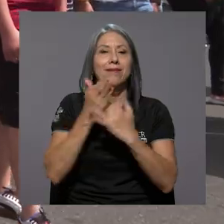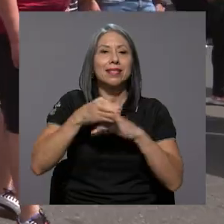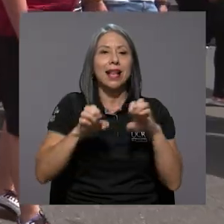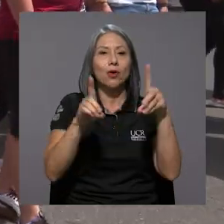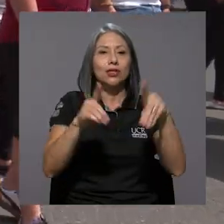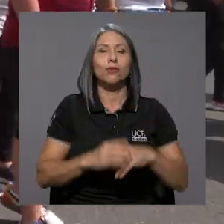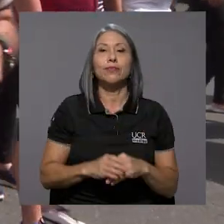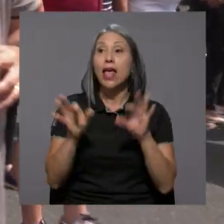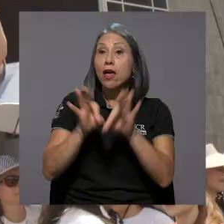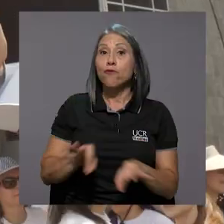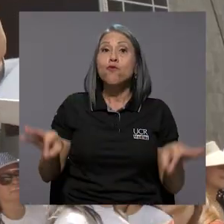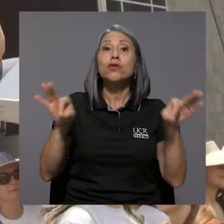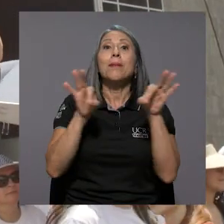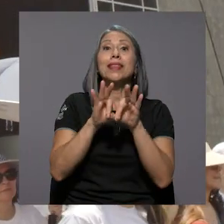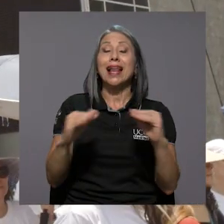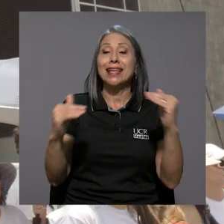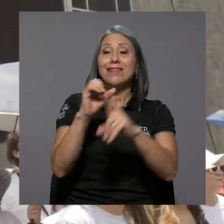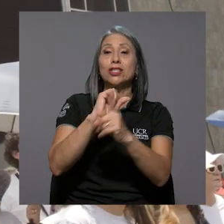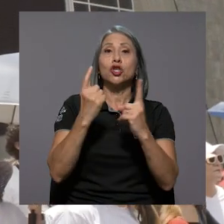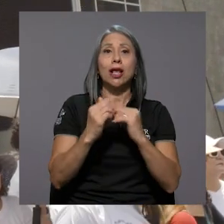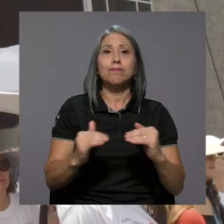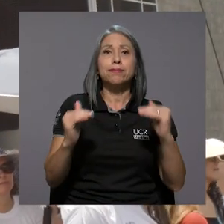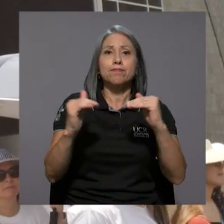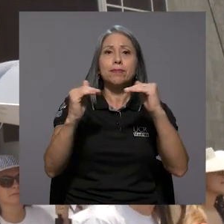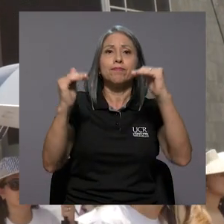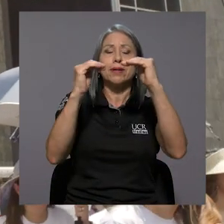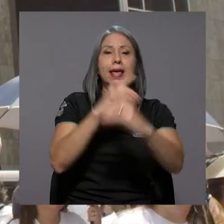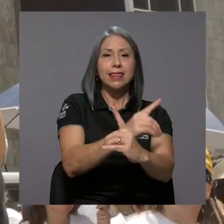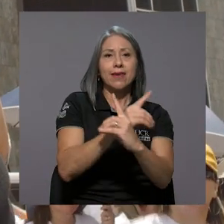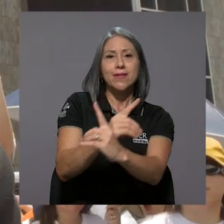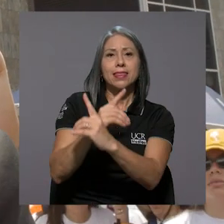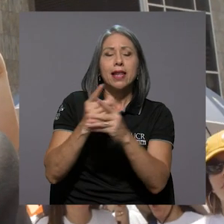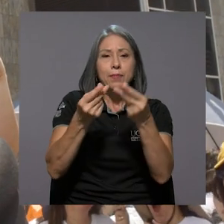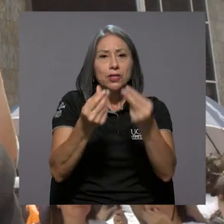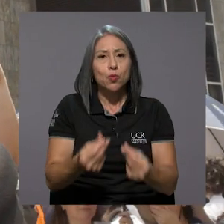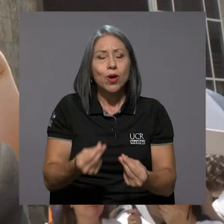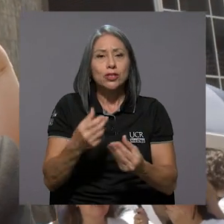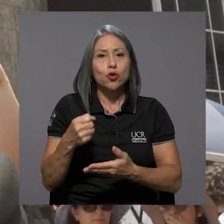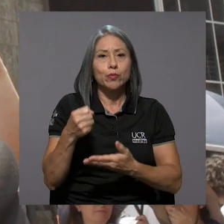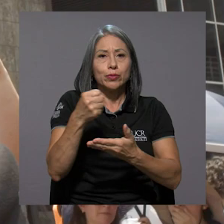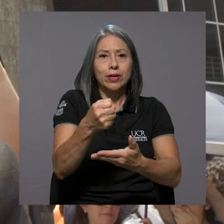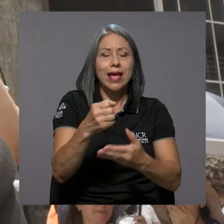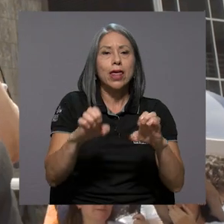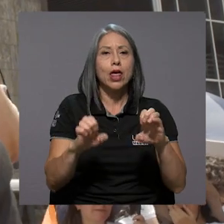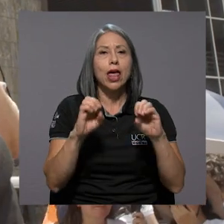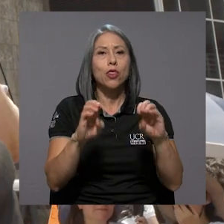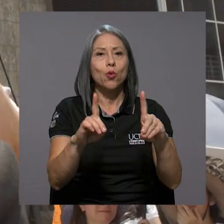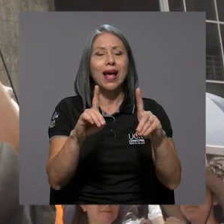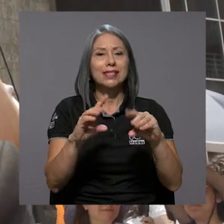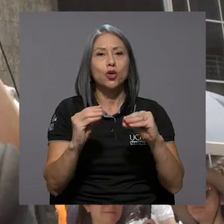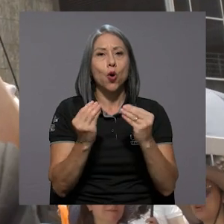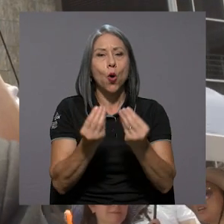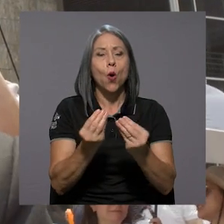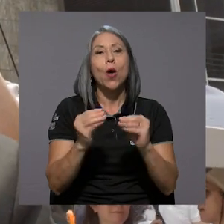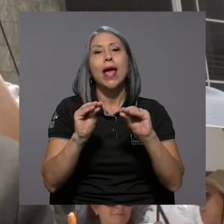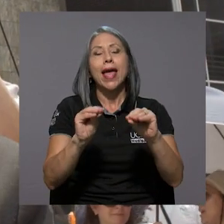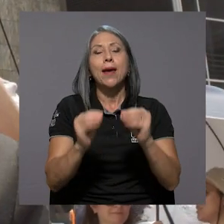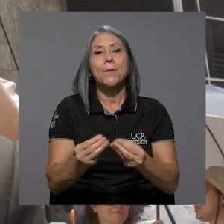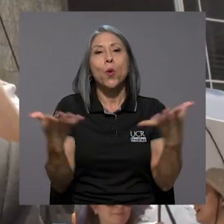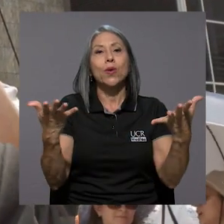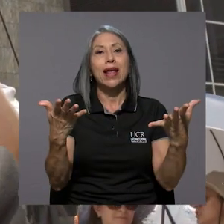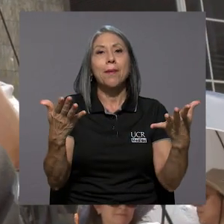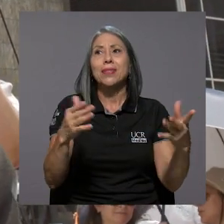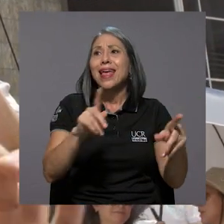mediante la educación. Es fundamental para la movilidad social de nuestro país defender ese presupuesto para la educación pública que